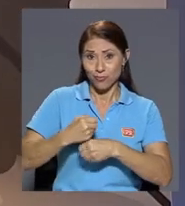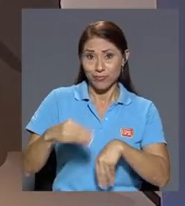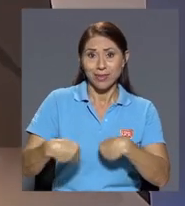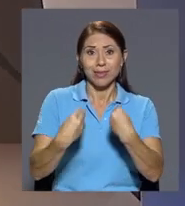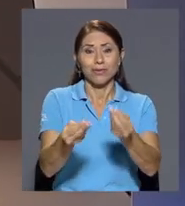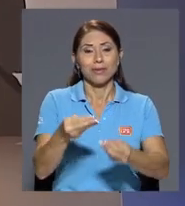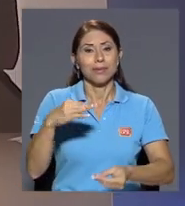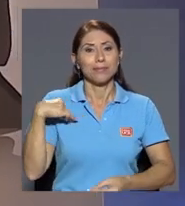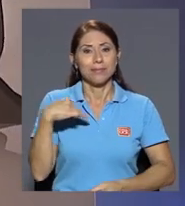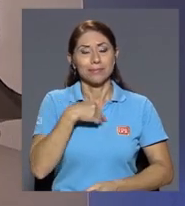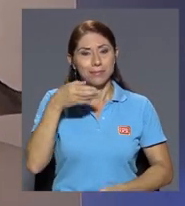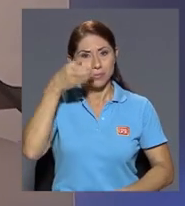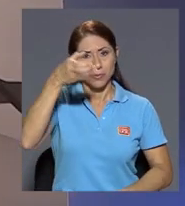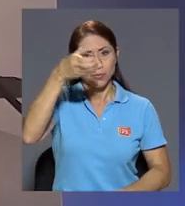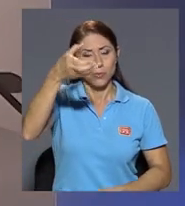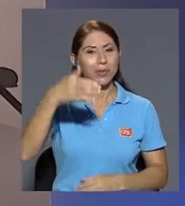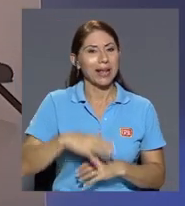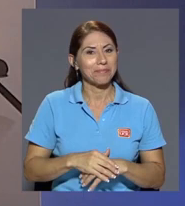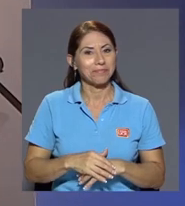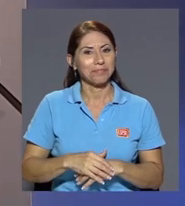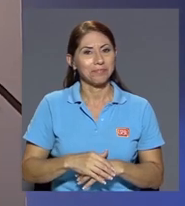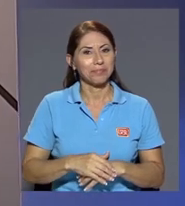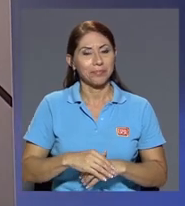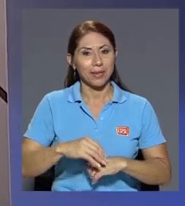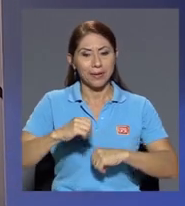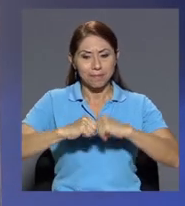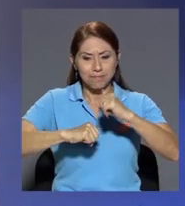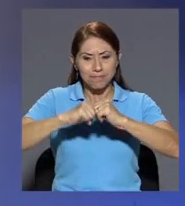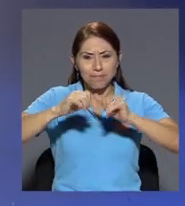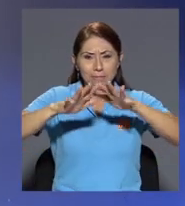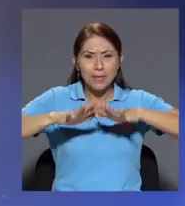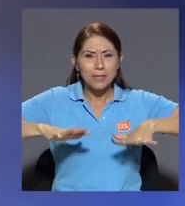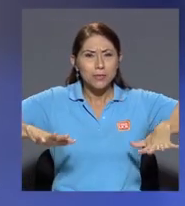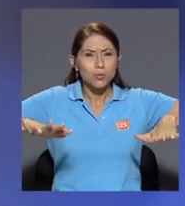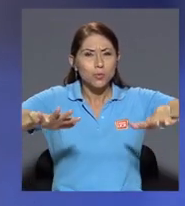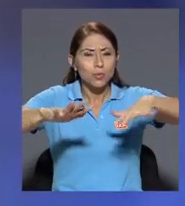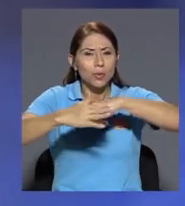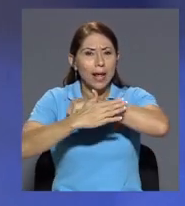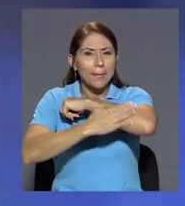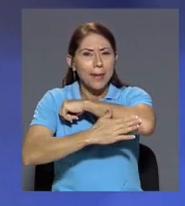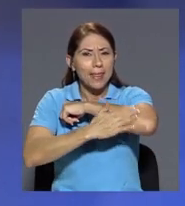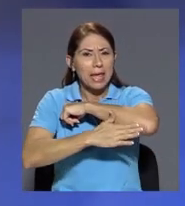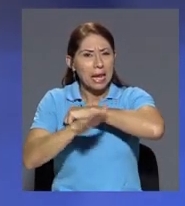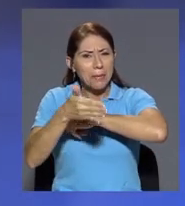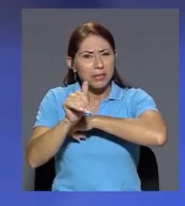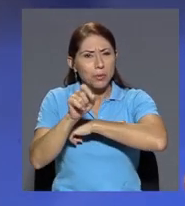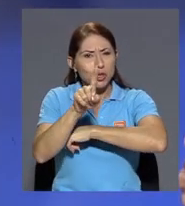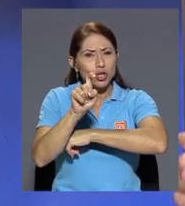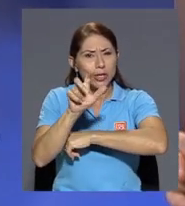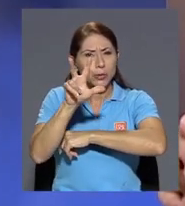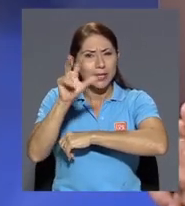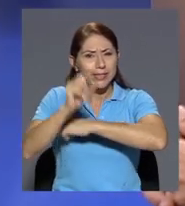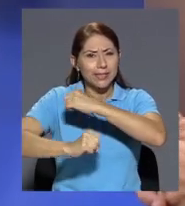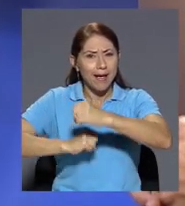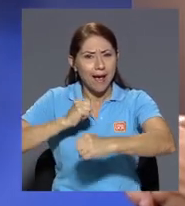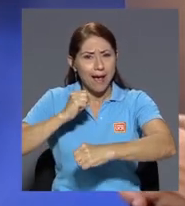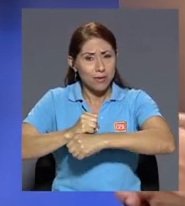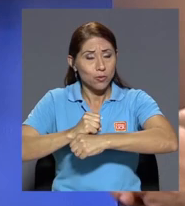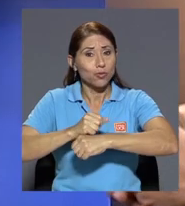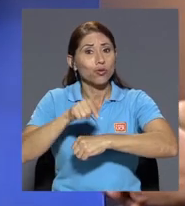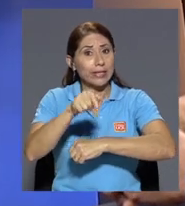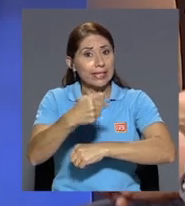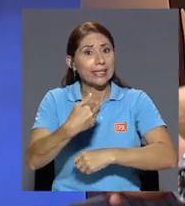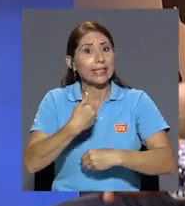Ministerio de Cultura la estructura en madera tiene alrededor de 103 años y conserva gran porcentaje